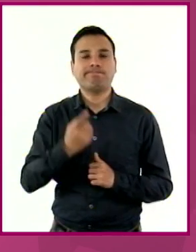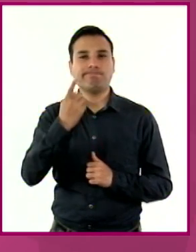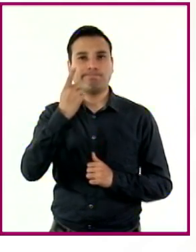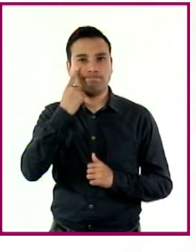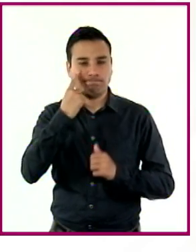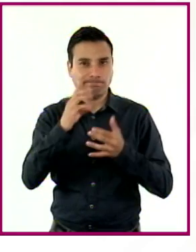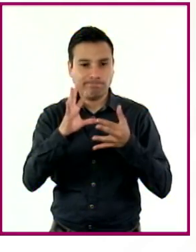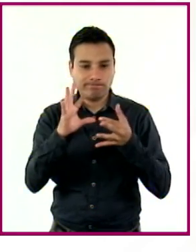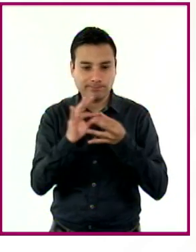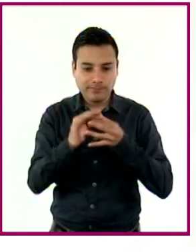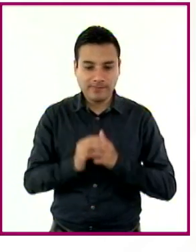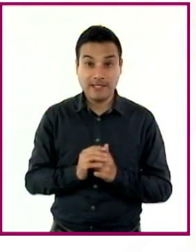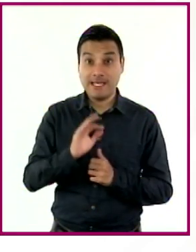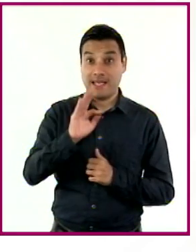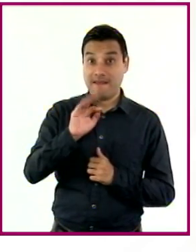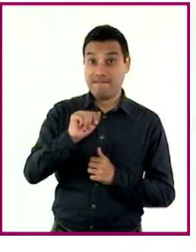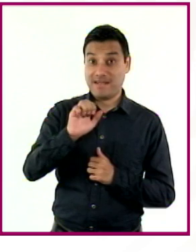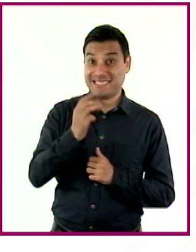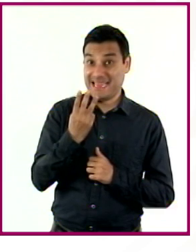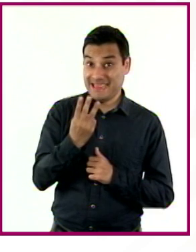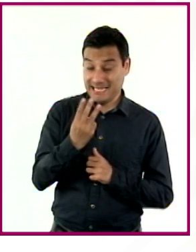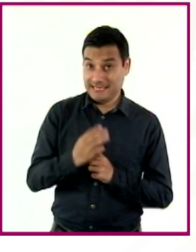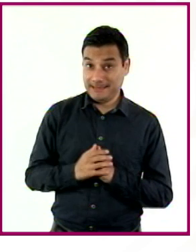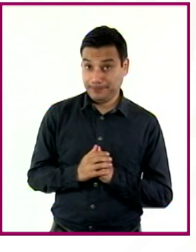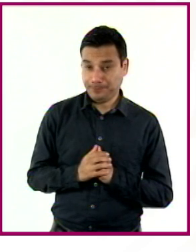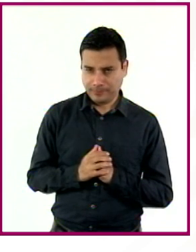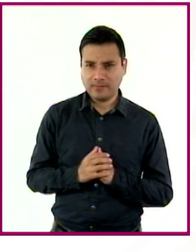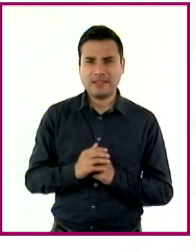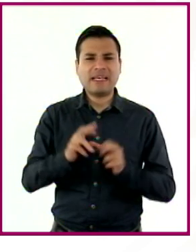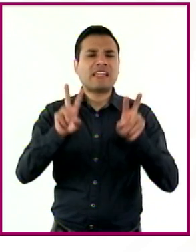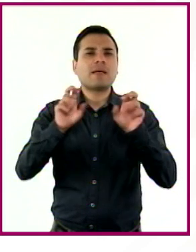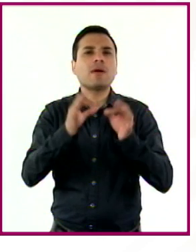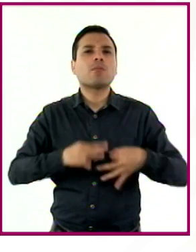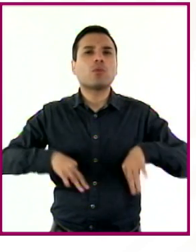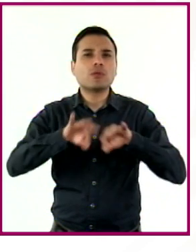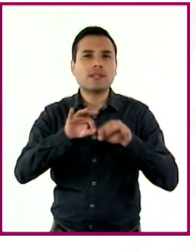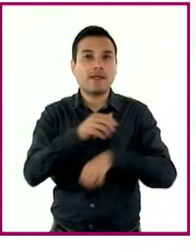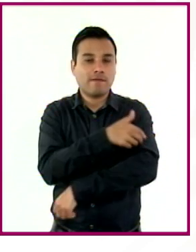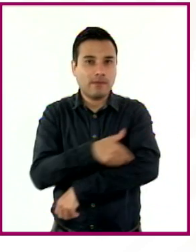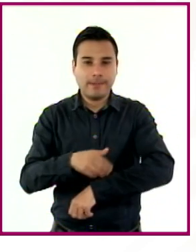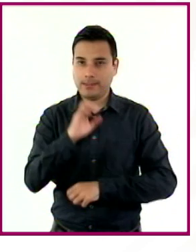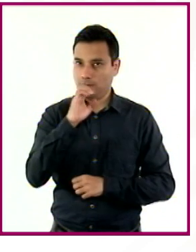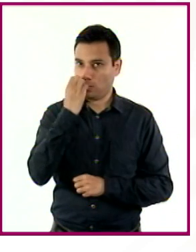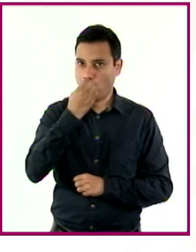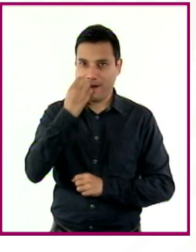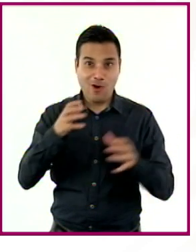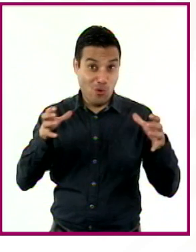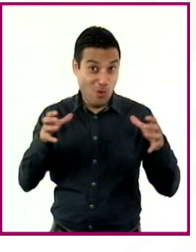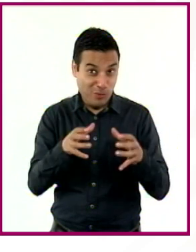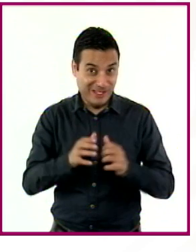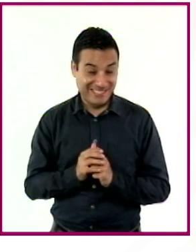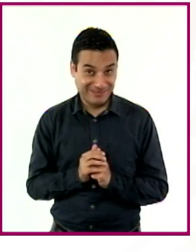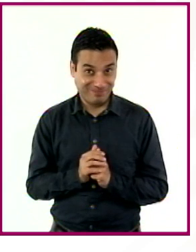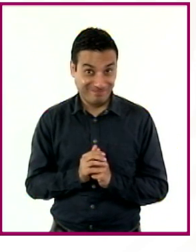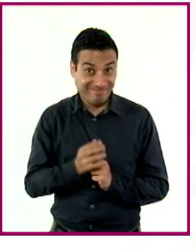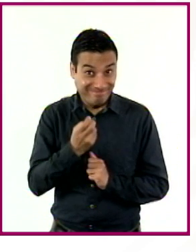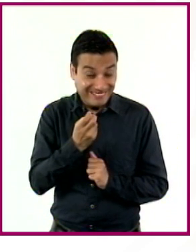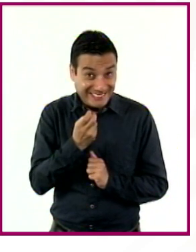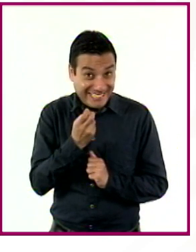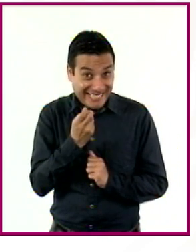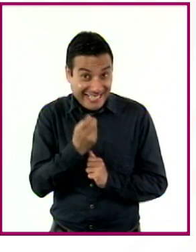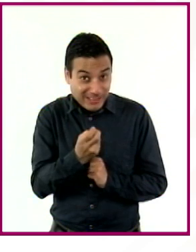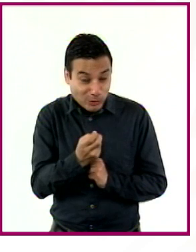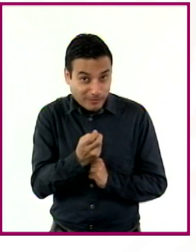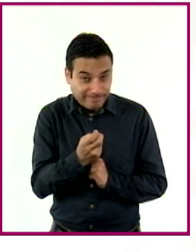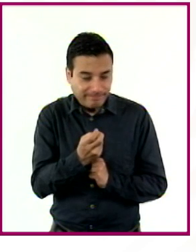a diferencia de la fase 3, en donde eran la familia, la escuela y la comunidad los escenarios en torno a los cuales